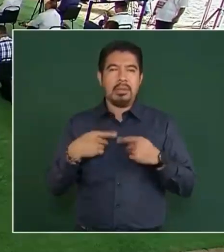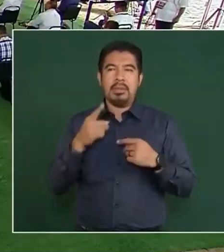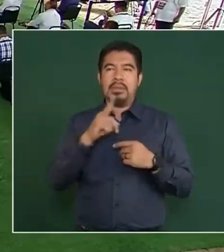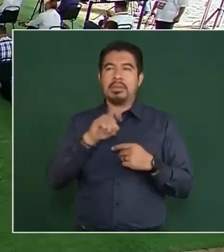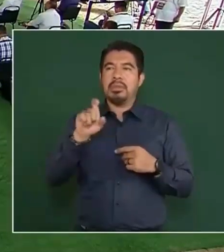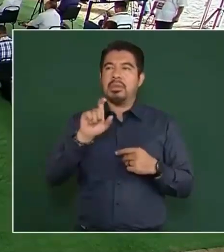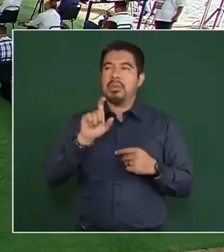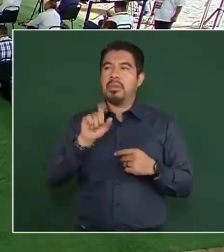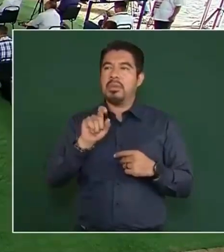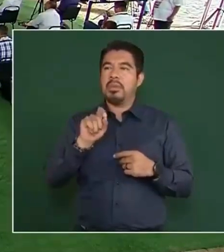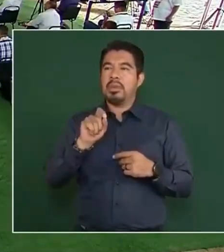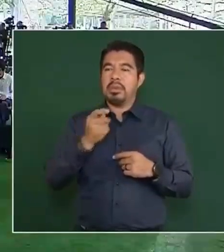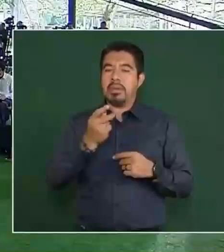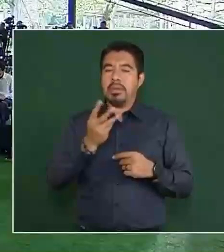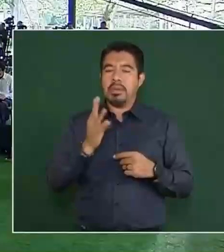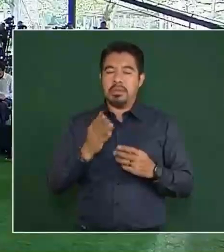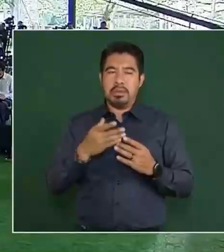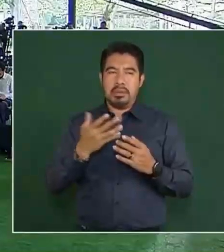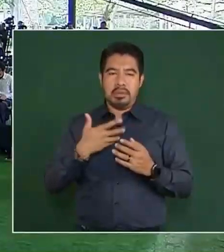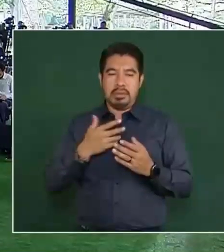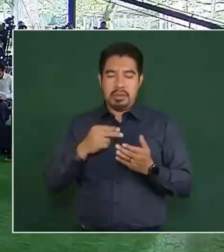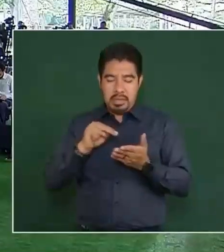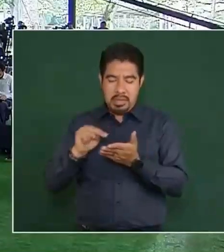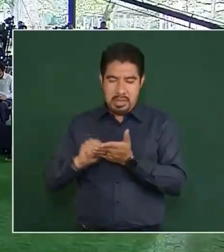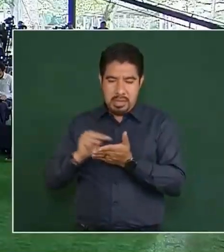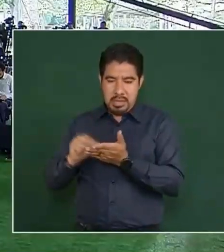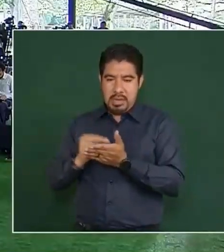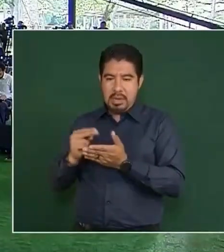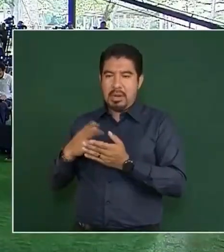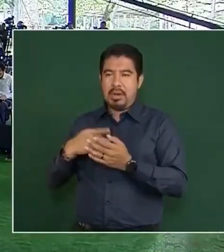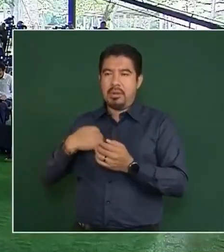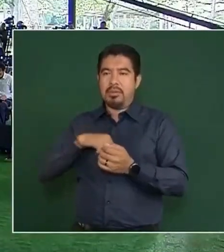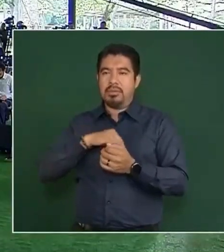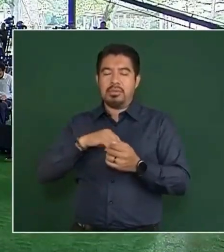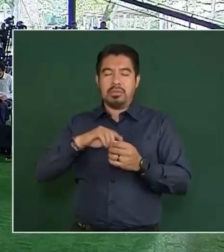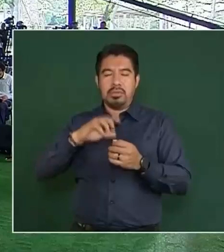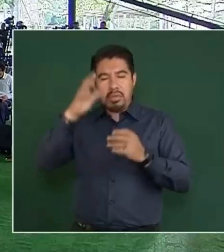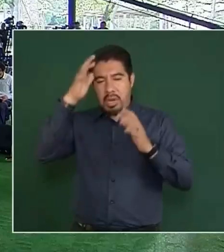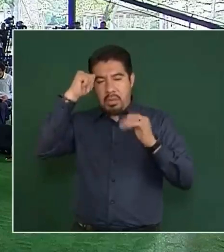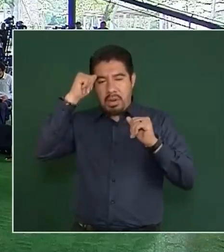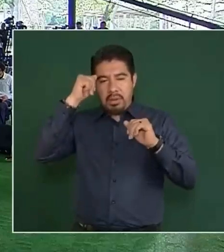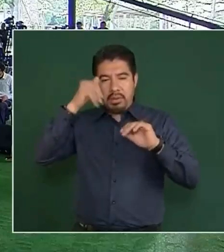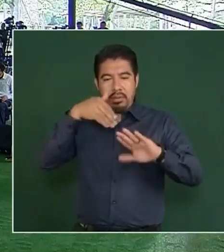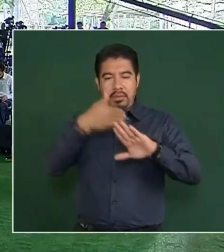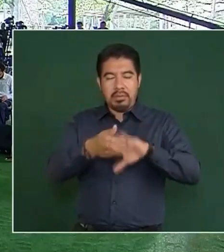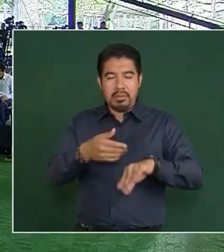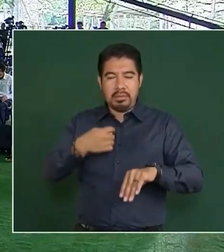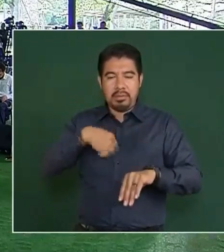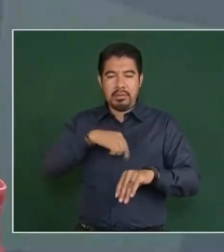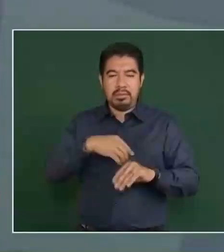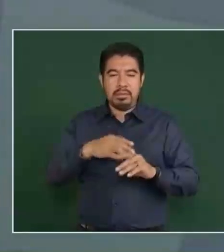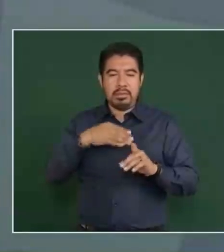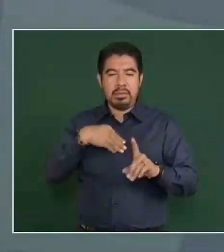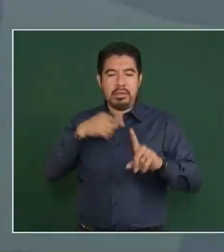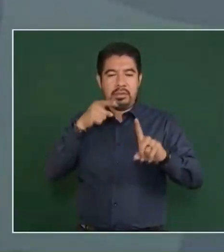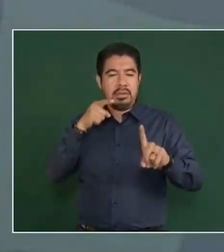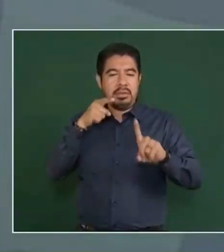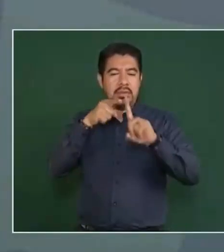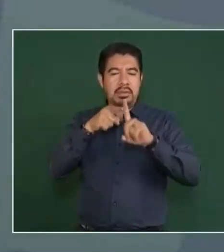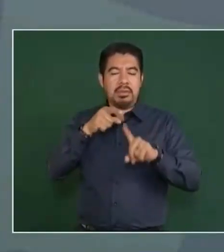firmaron el documento en contra de nosotros con objetividad,